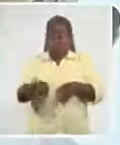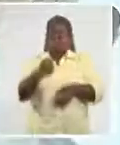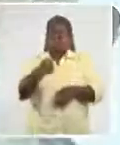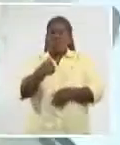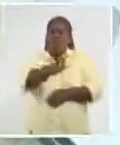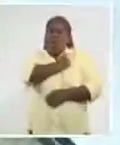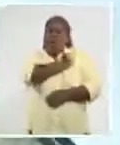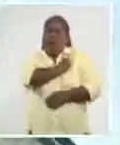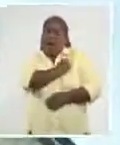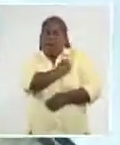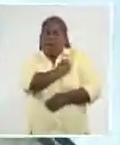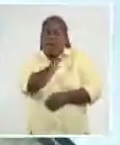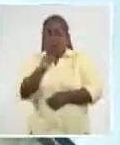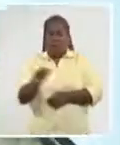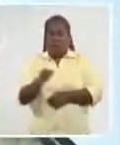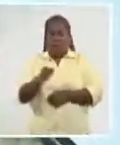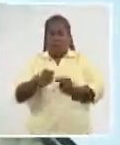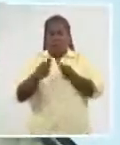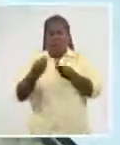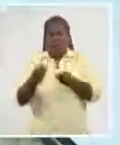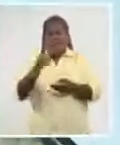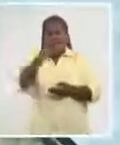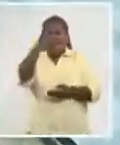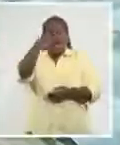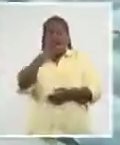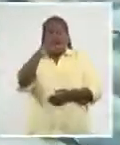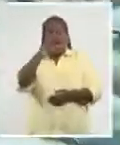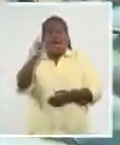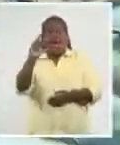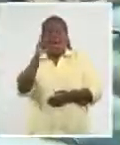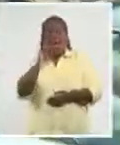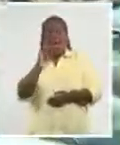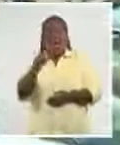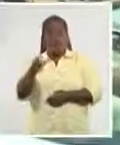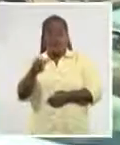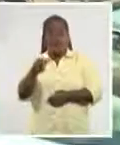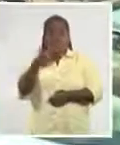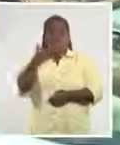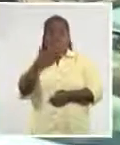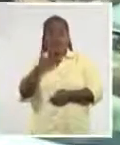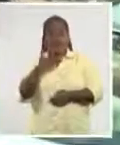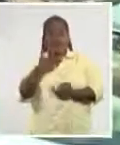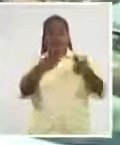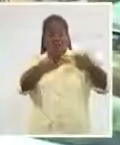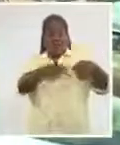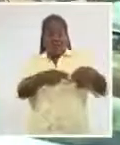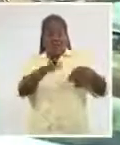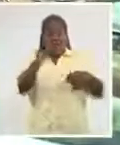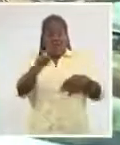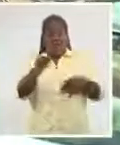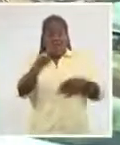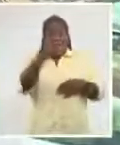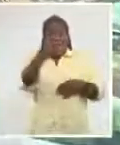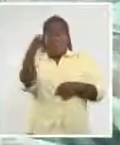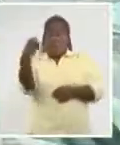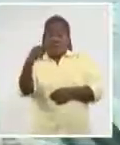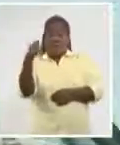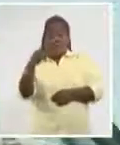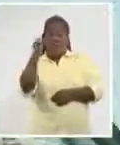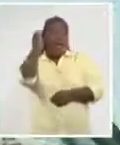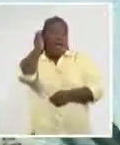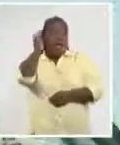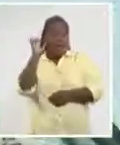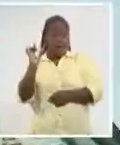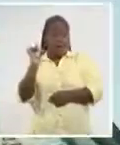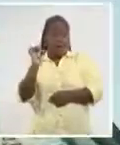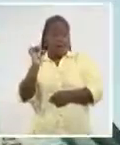amo, que es un poema antológico que atravese una vez. En este caso la heroína es la esclava, una esclava del siglo XIX, enamorada de su amo. Eso es lo que trata el poema